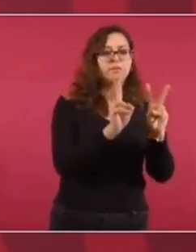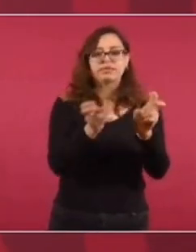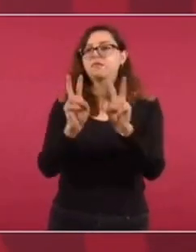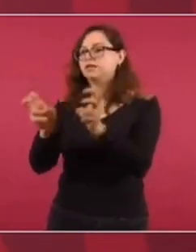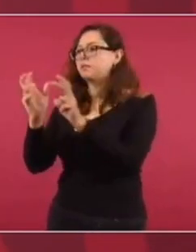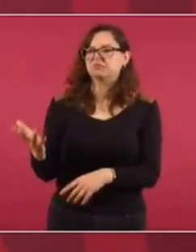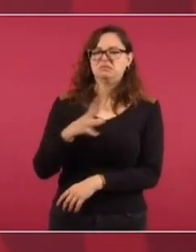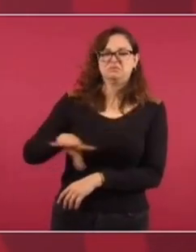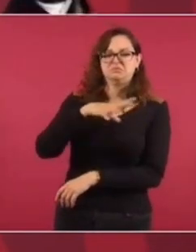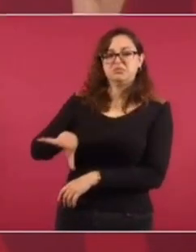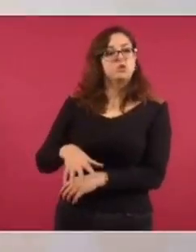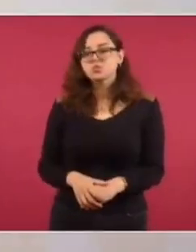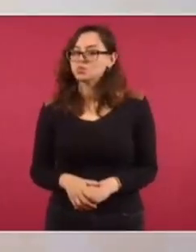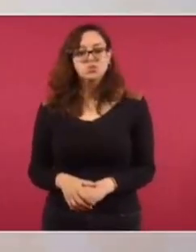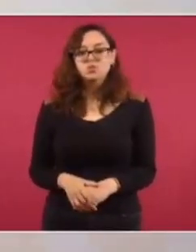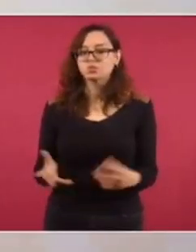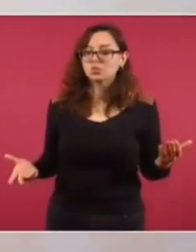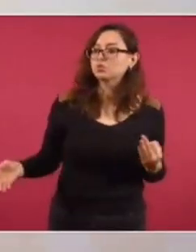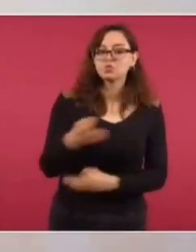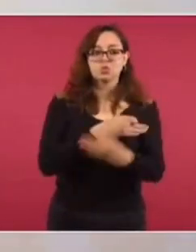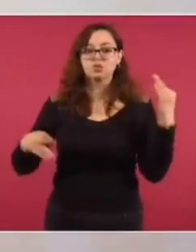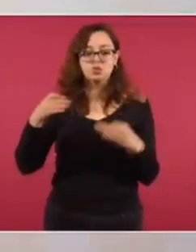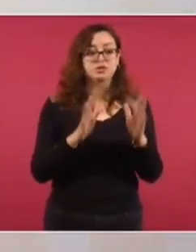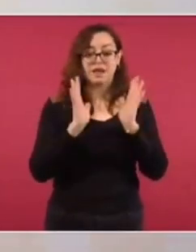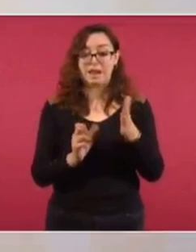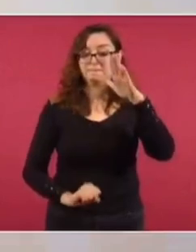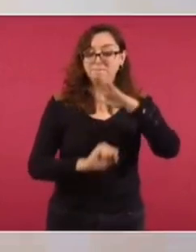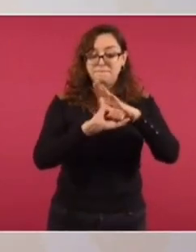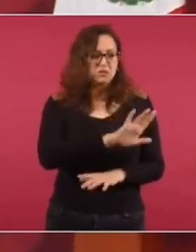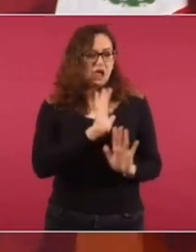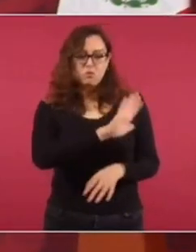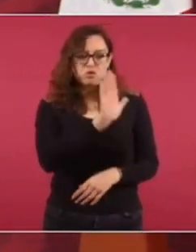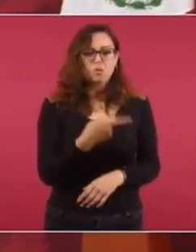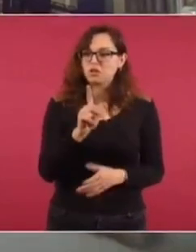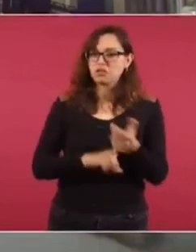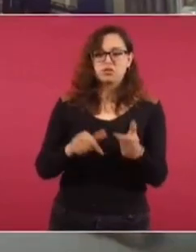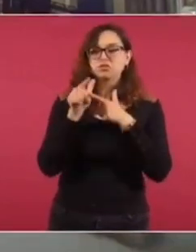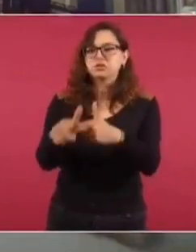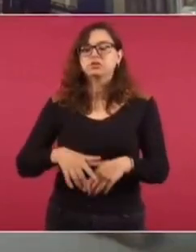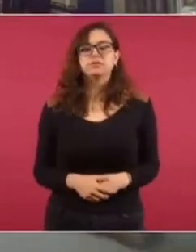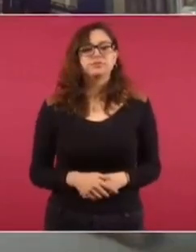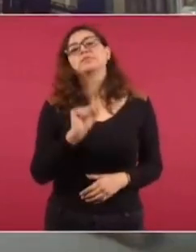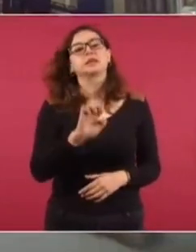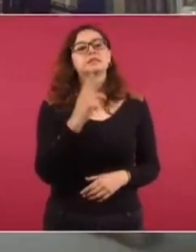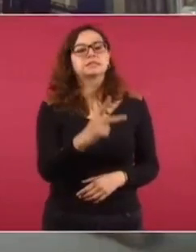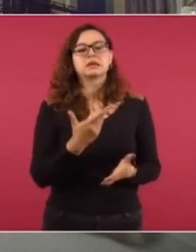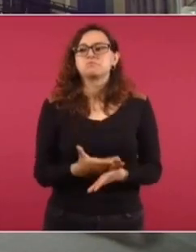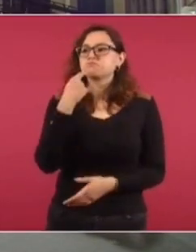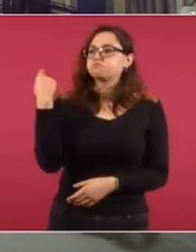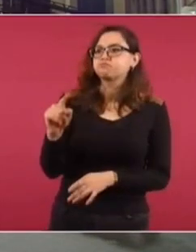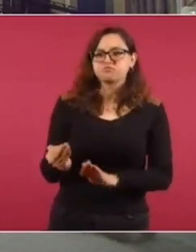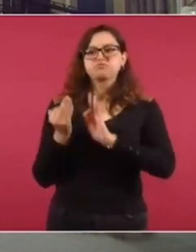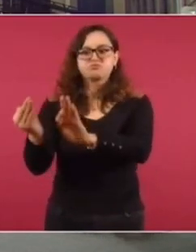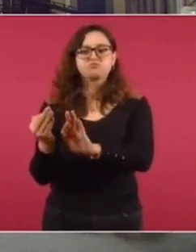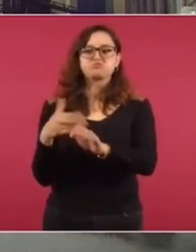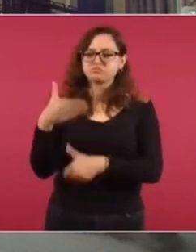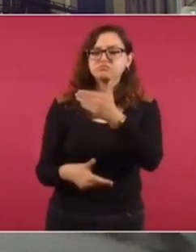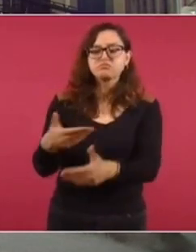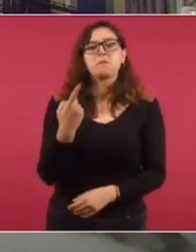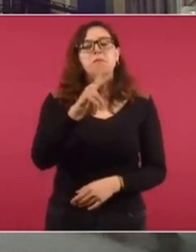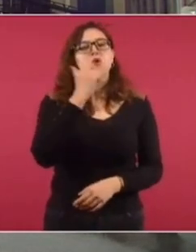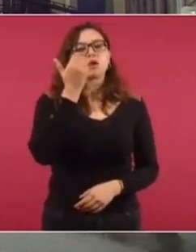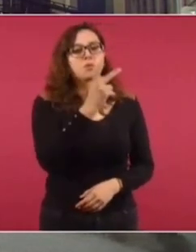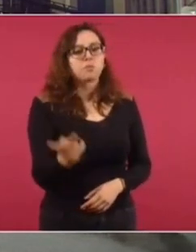nos sea ajeno y a partir de ahí científicos y matemáticos y biólogos. La CEP ya anunció que va a impugnar esta resolución judicial, este freno al plan sin embargo quería